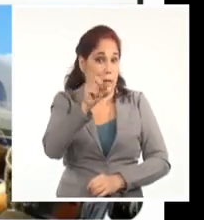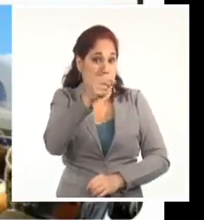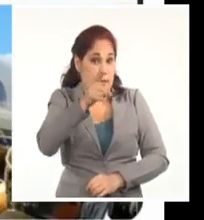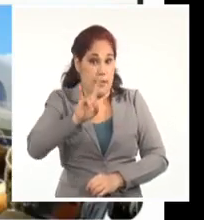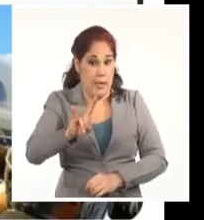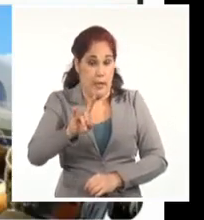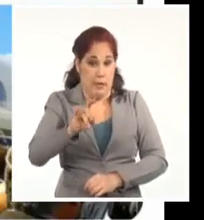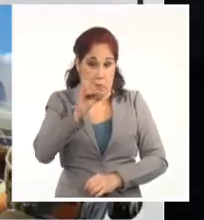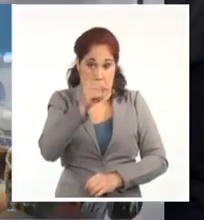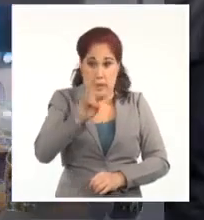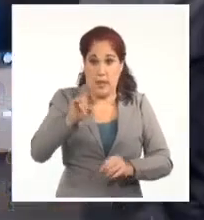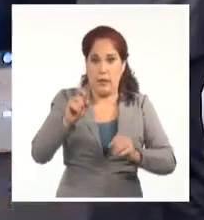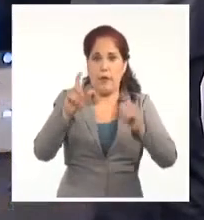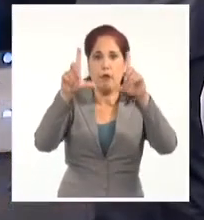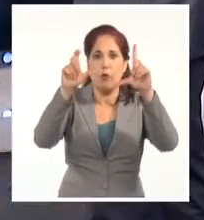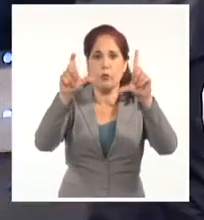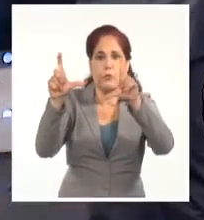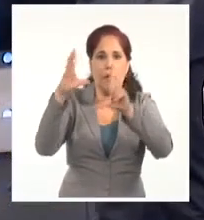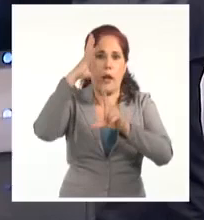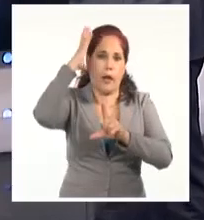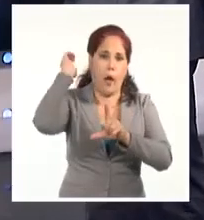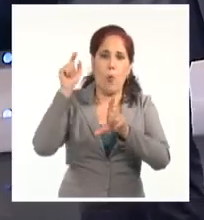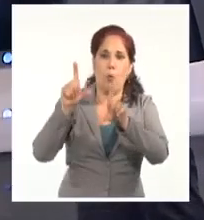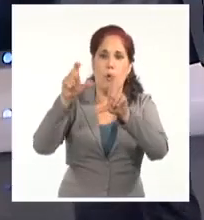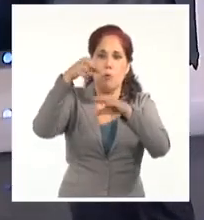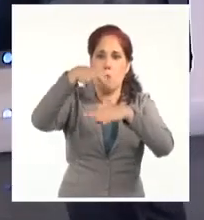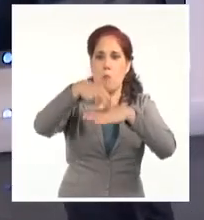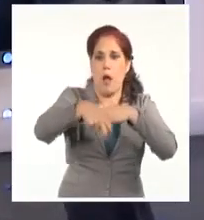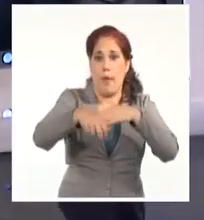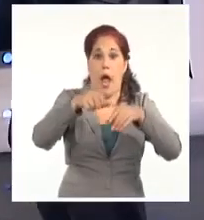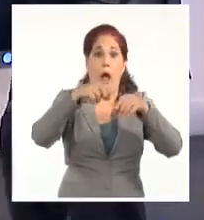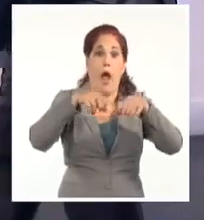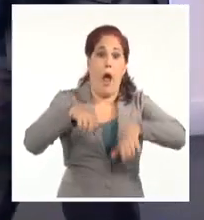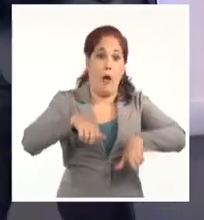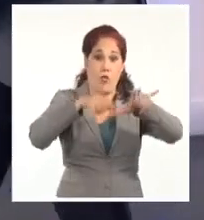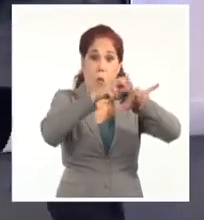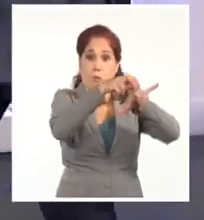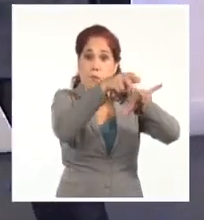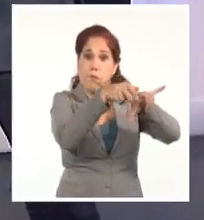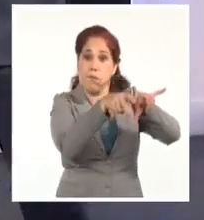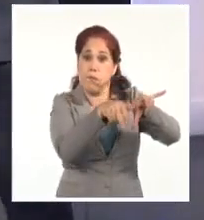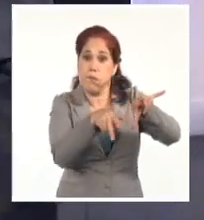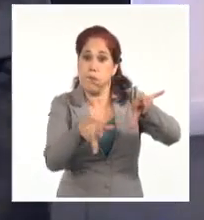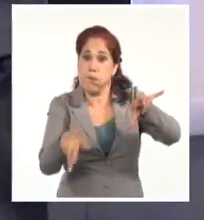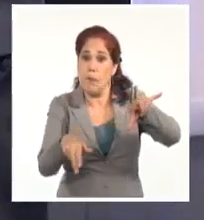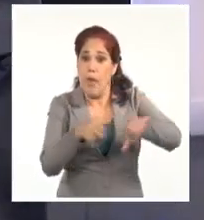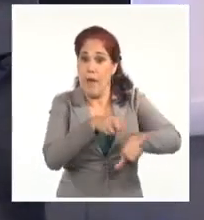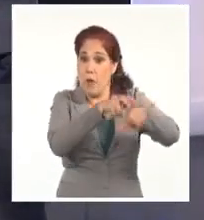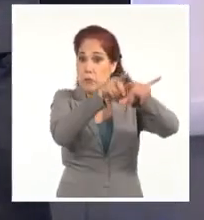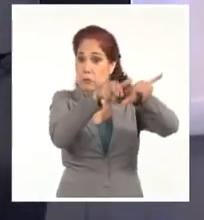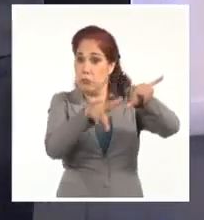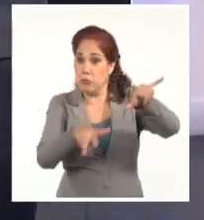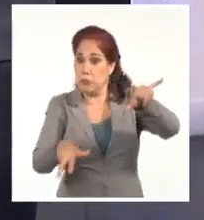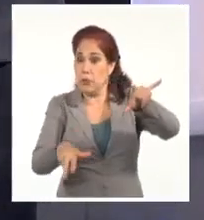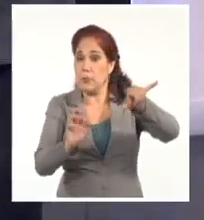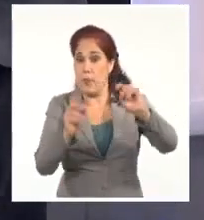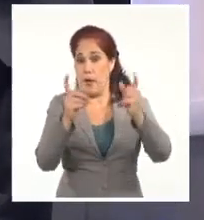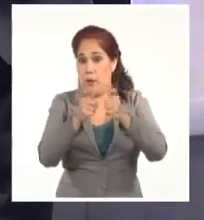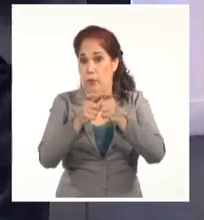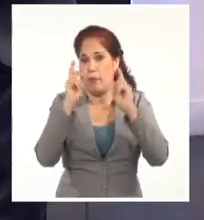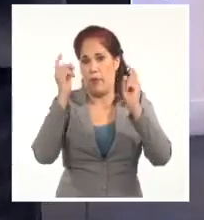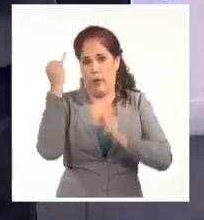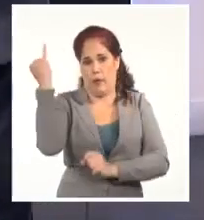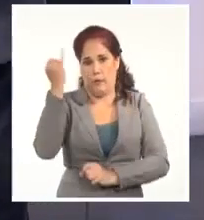Vean ustedes. Ahí está. El general desciende del avión que lo trasladó a esa reunión internacional.